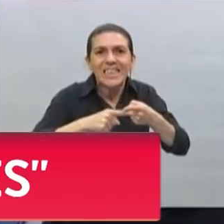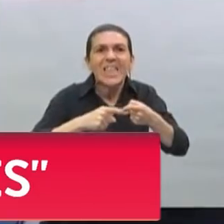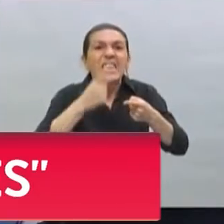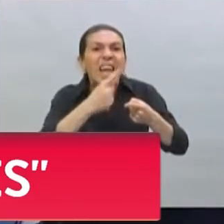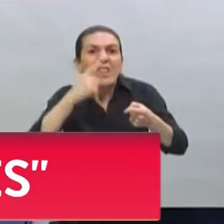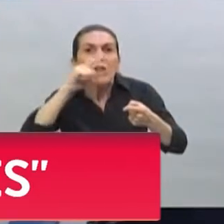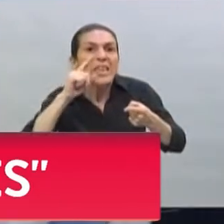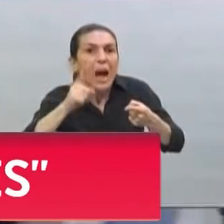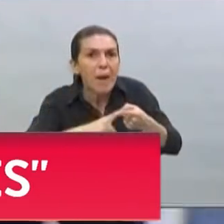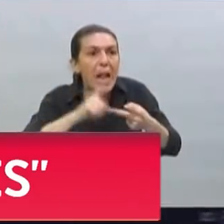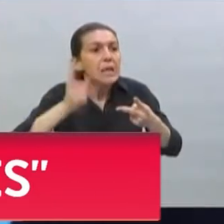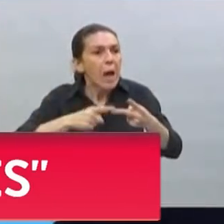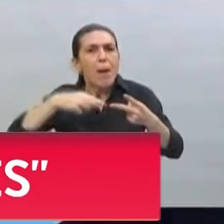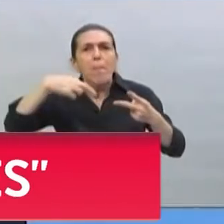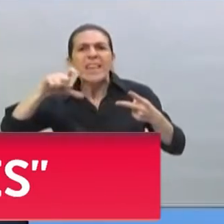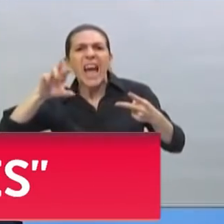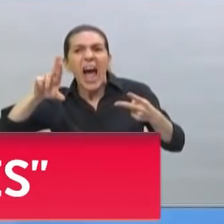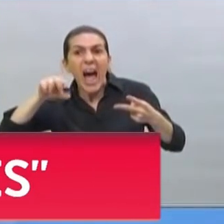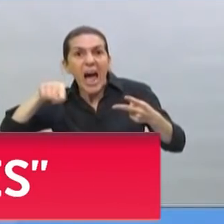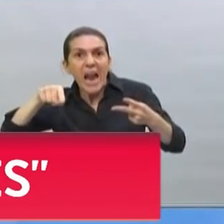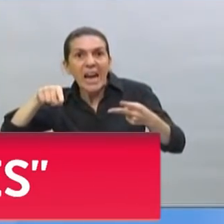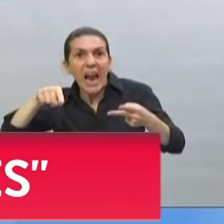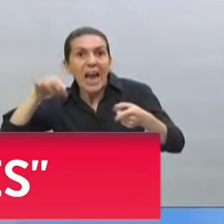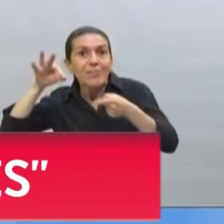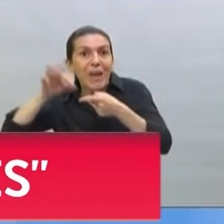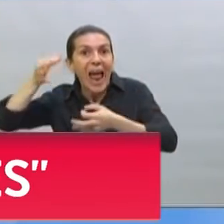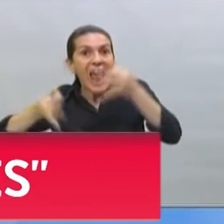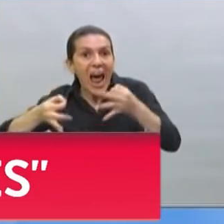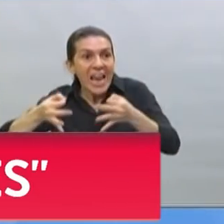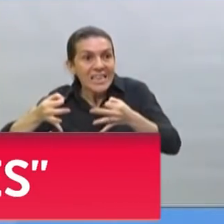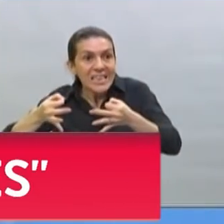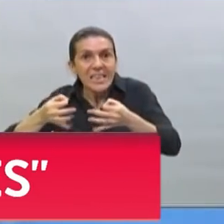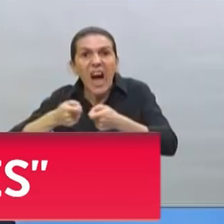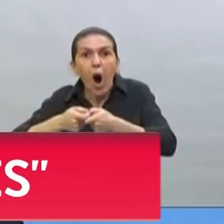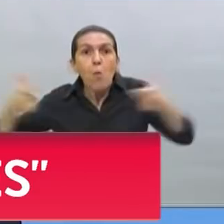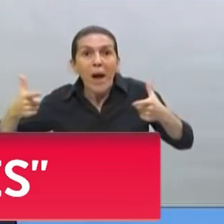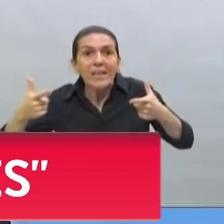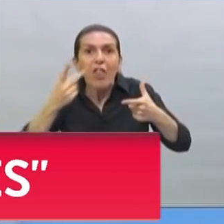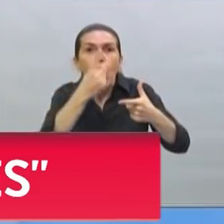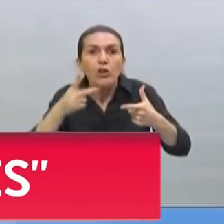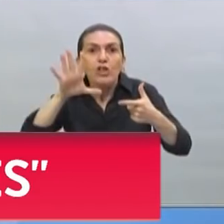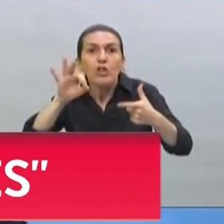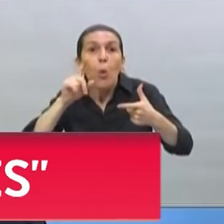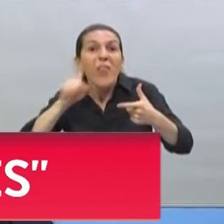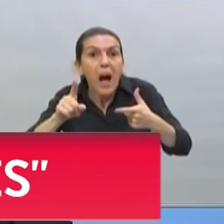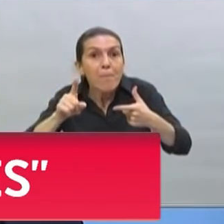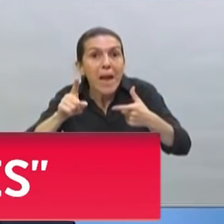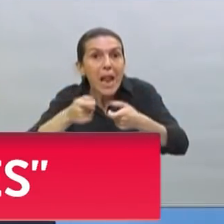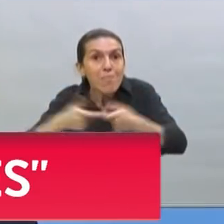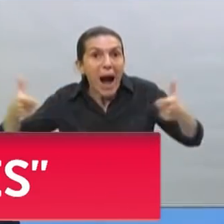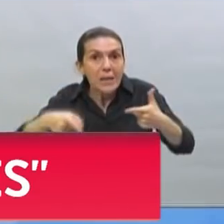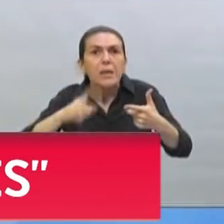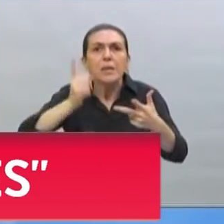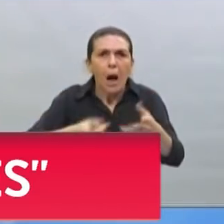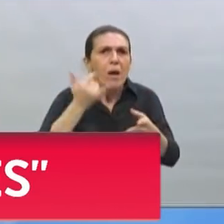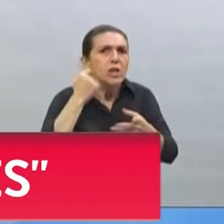Los test de PCR, que son los test más habituales, han aumentado en 250.000 casos. Y hemos también atendido